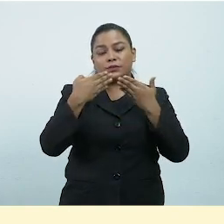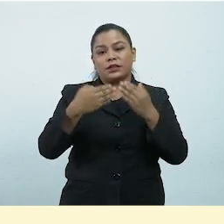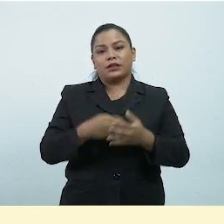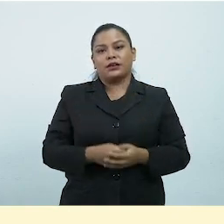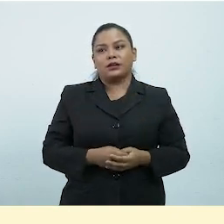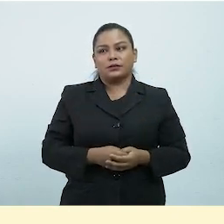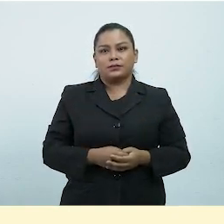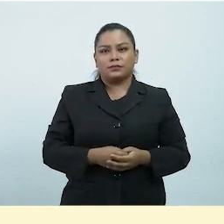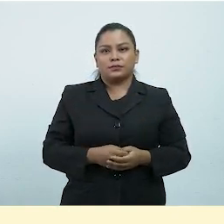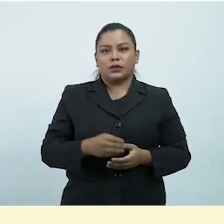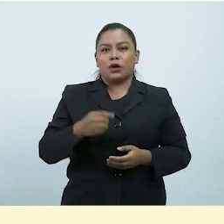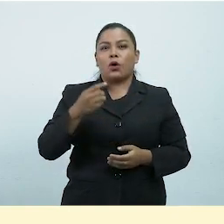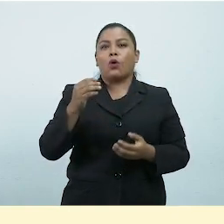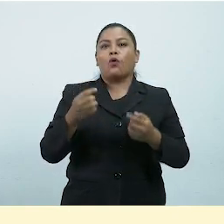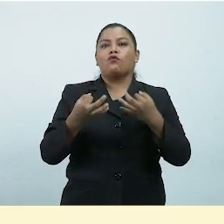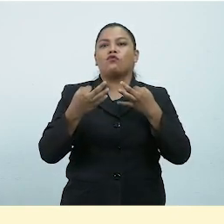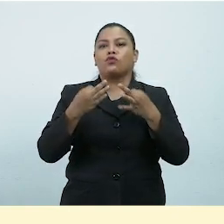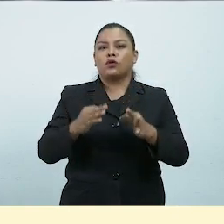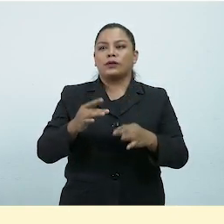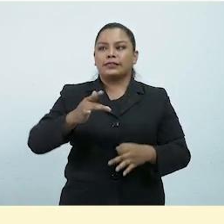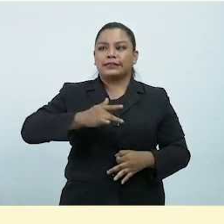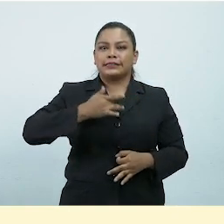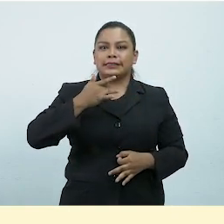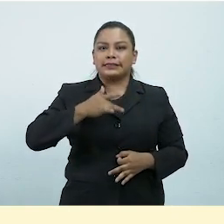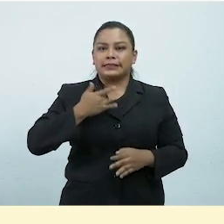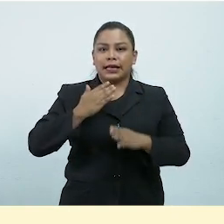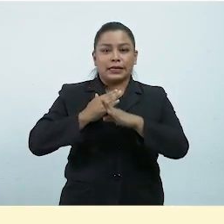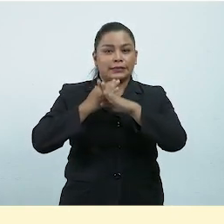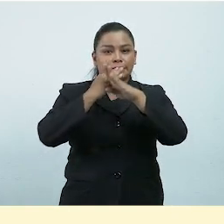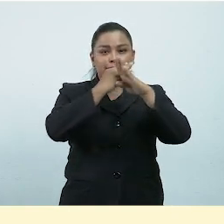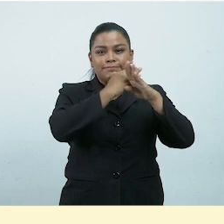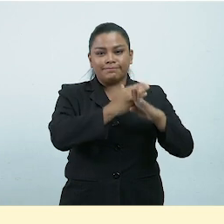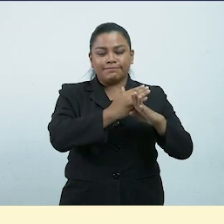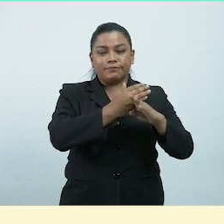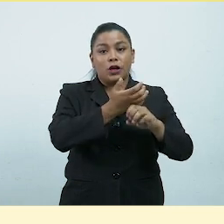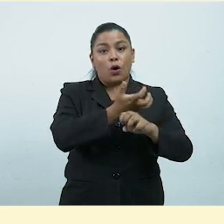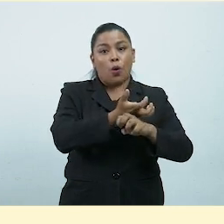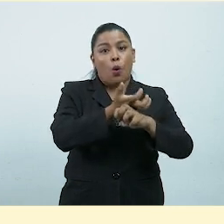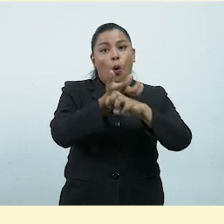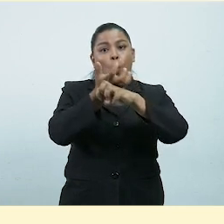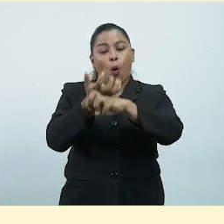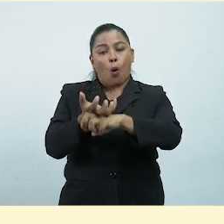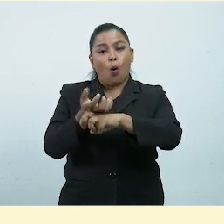Medidas de sensibilización y prevención de contagio en el transporte escolar